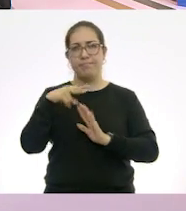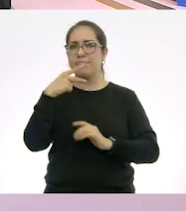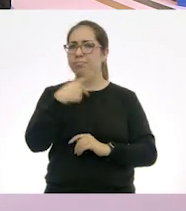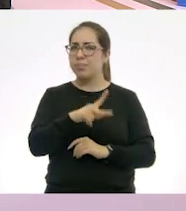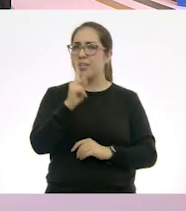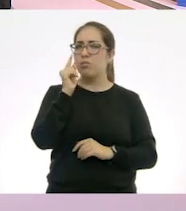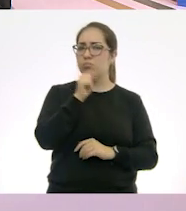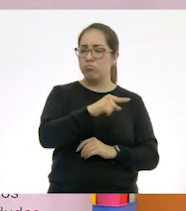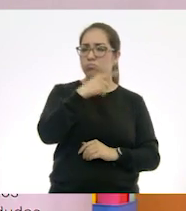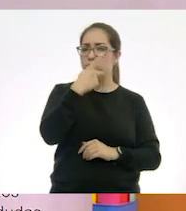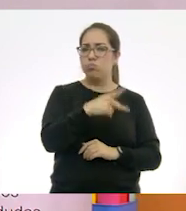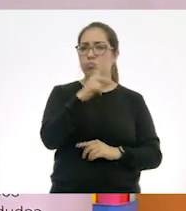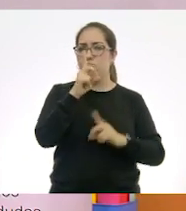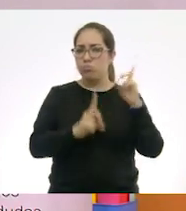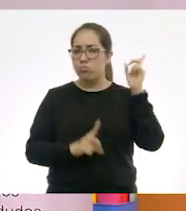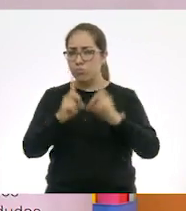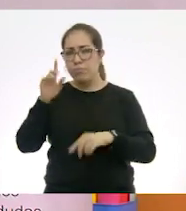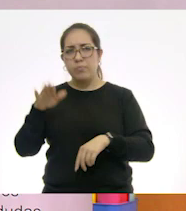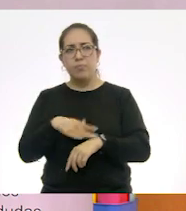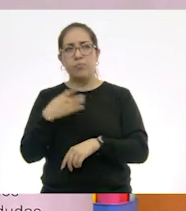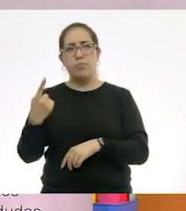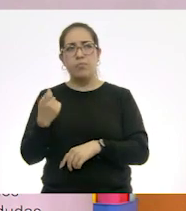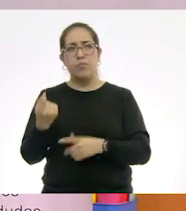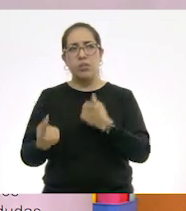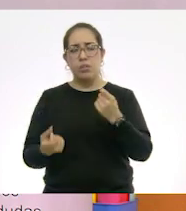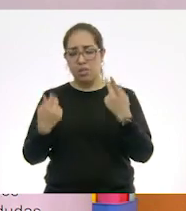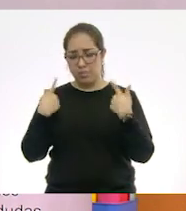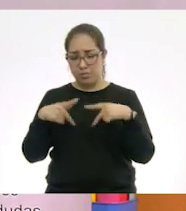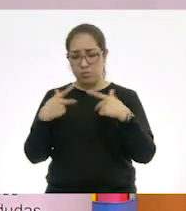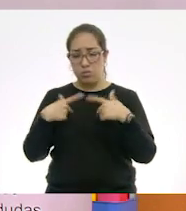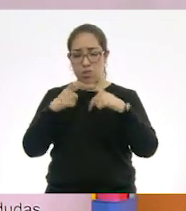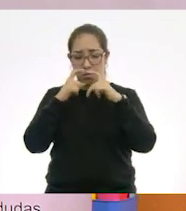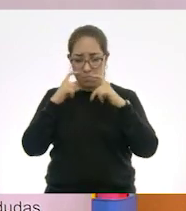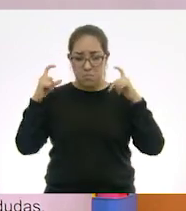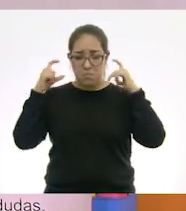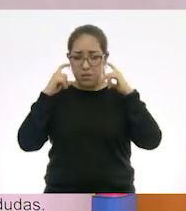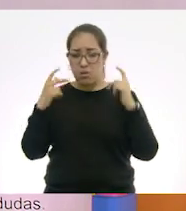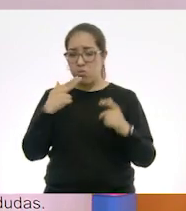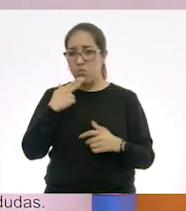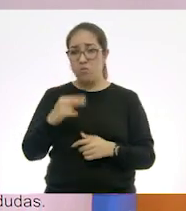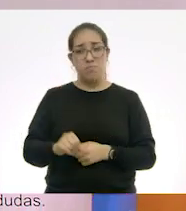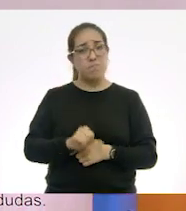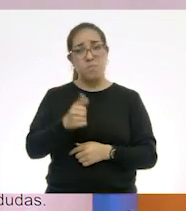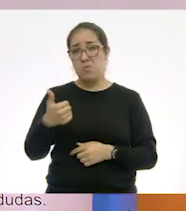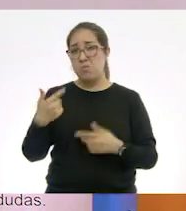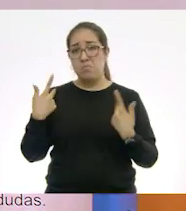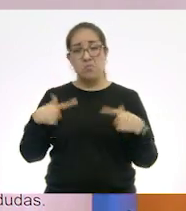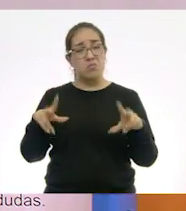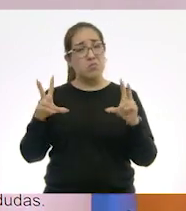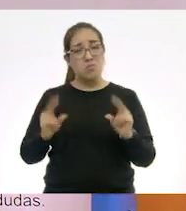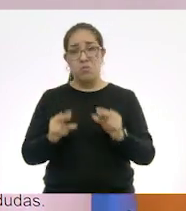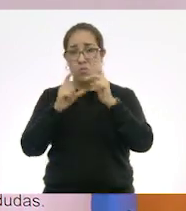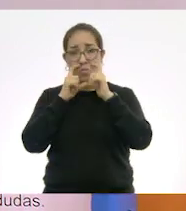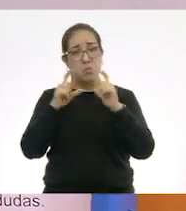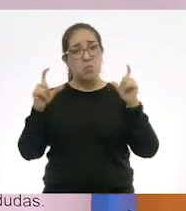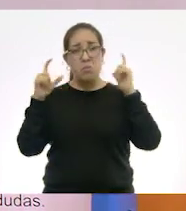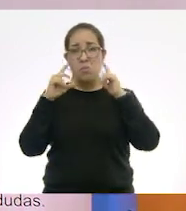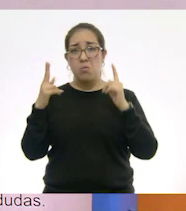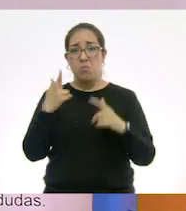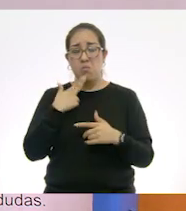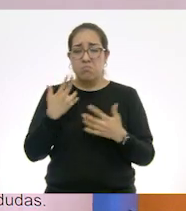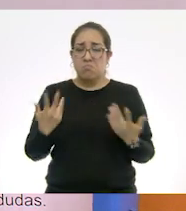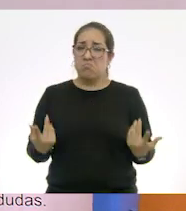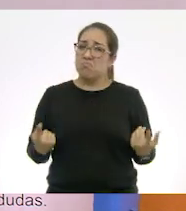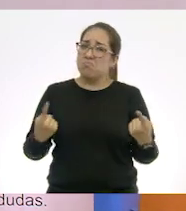¿Por qué unas personas usan cubrebocas y otras no? Esa